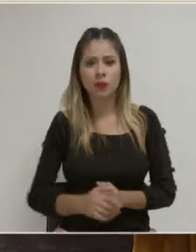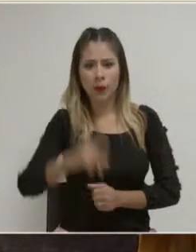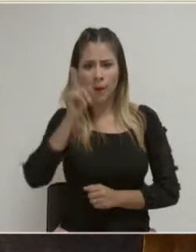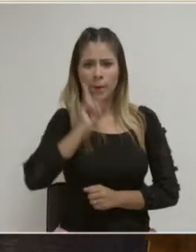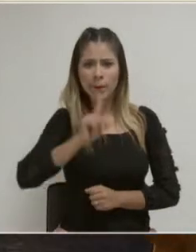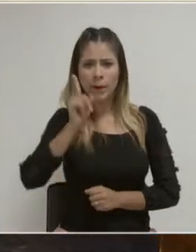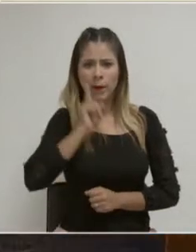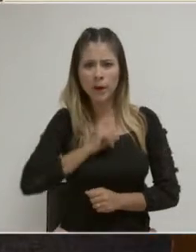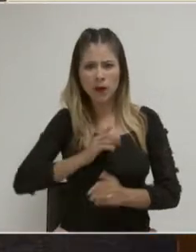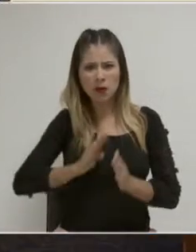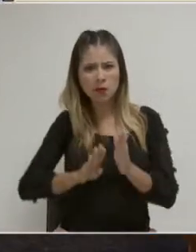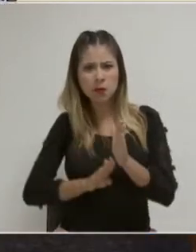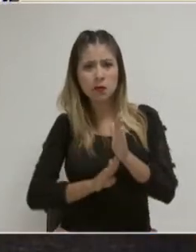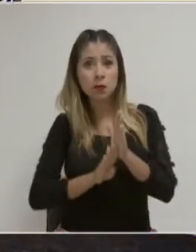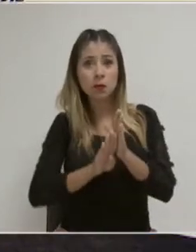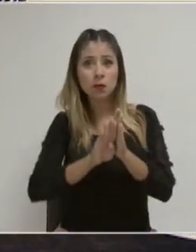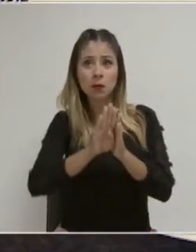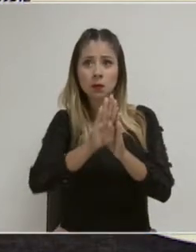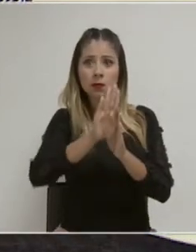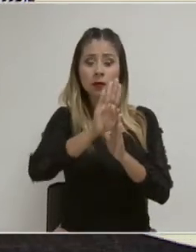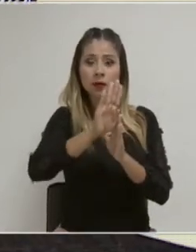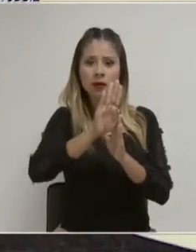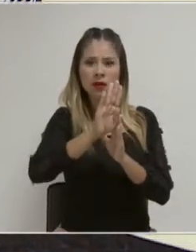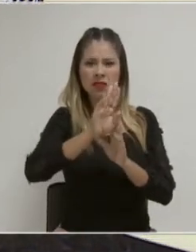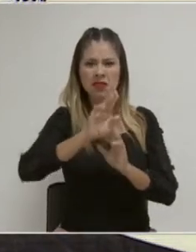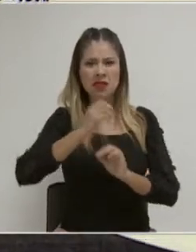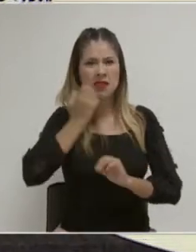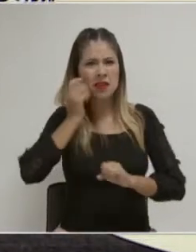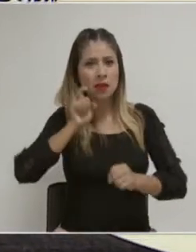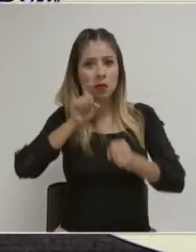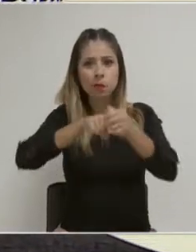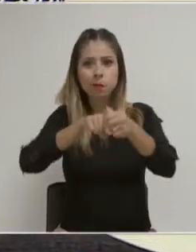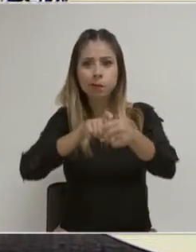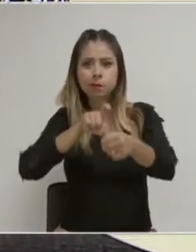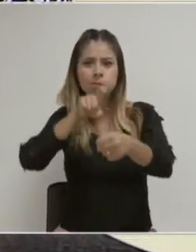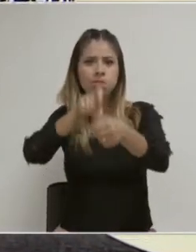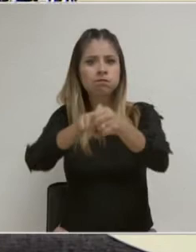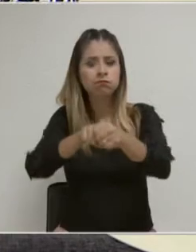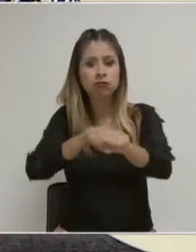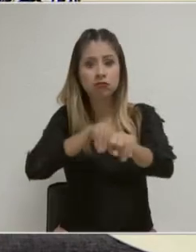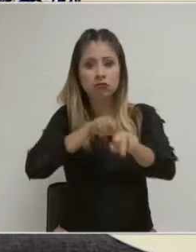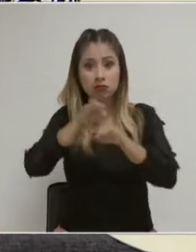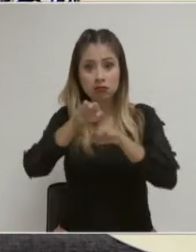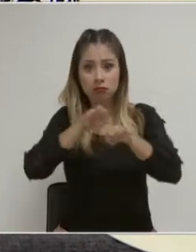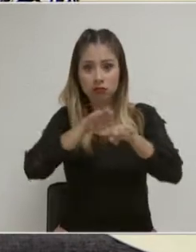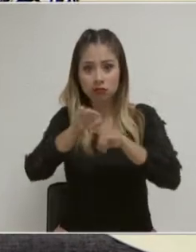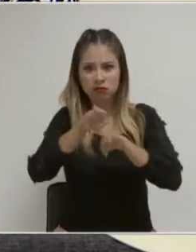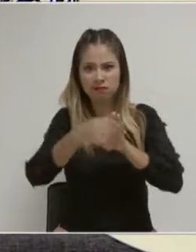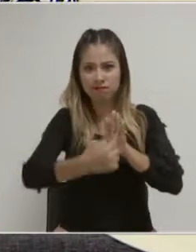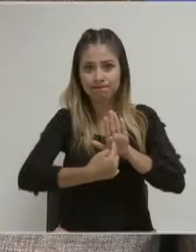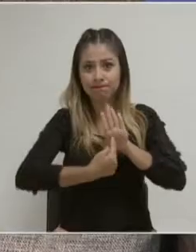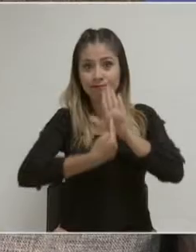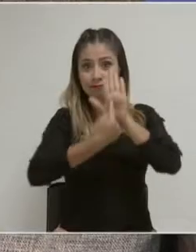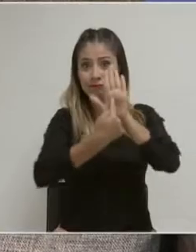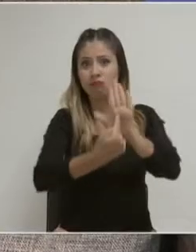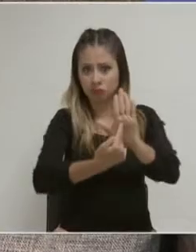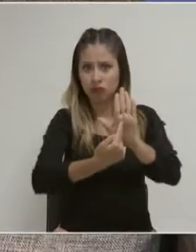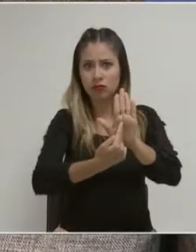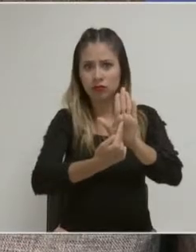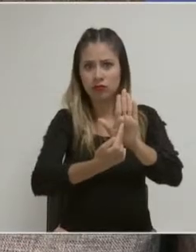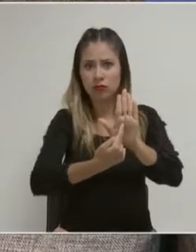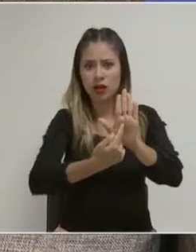participación creciente de las mujeres ha significado una forma de evidenciar cómo el